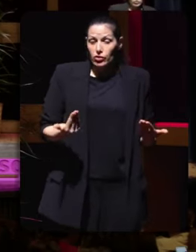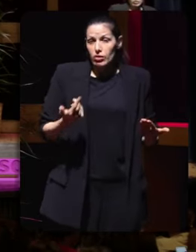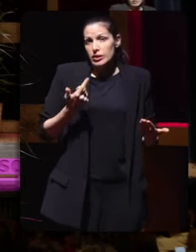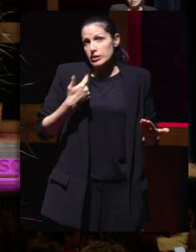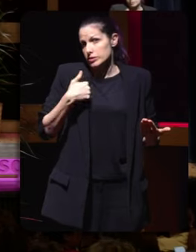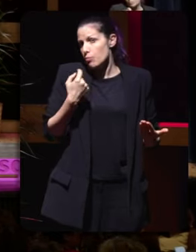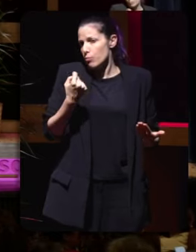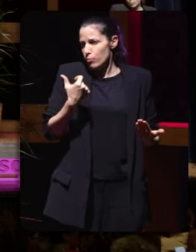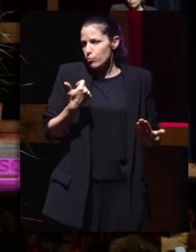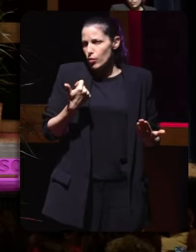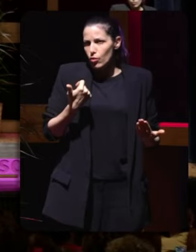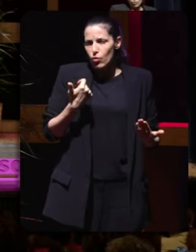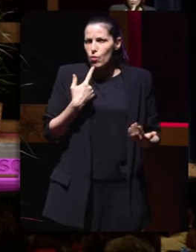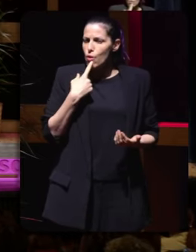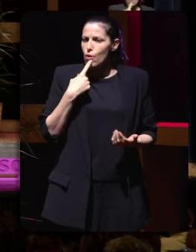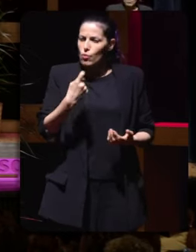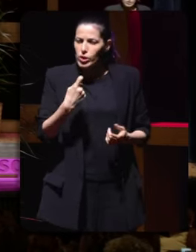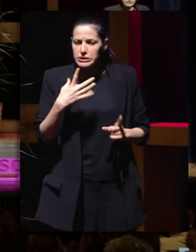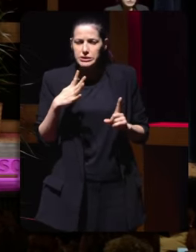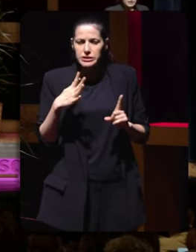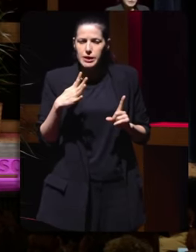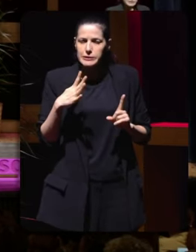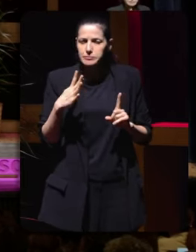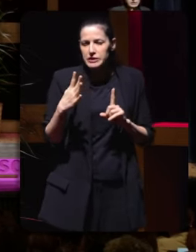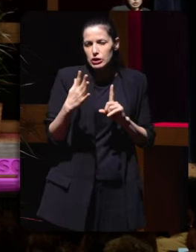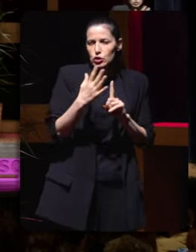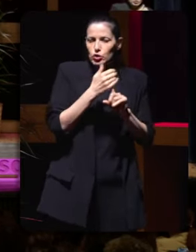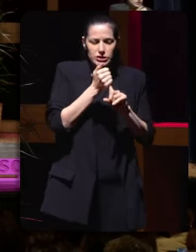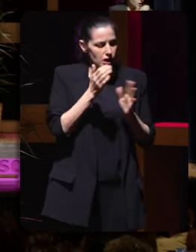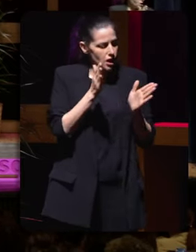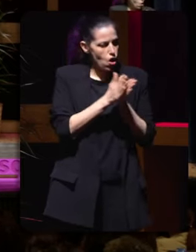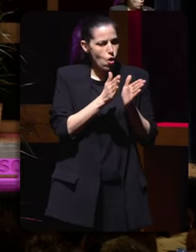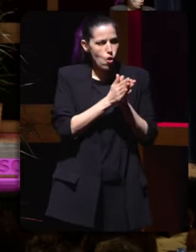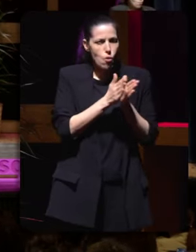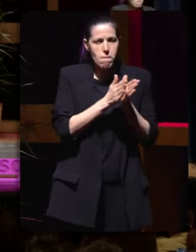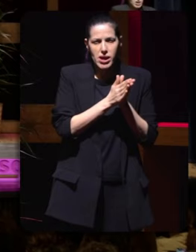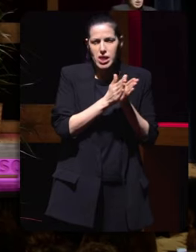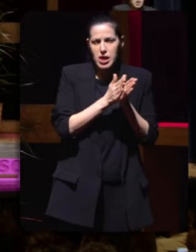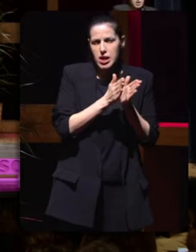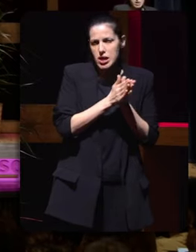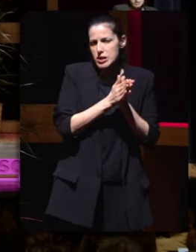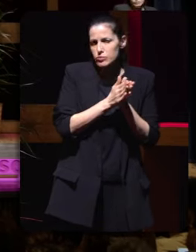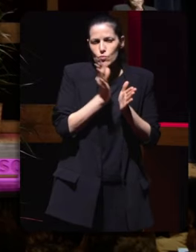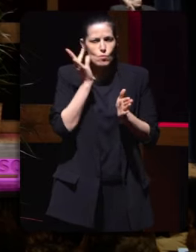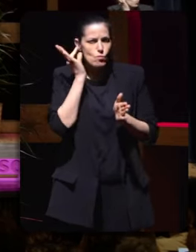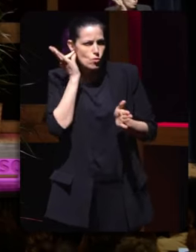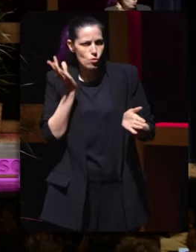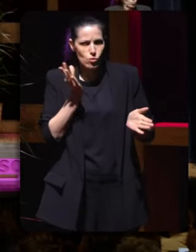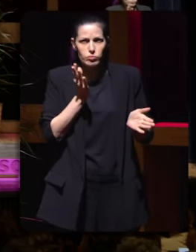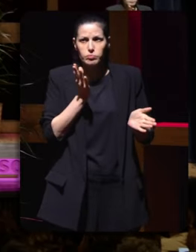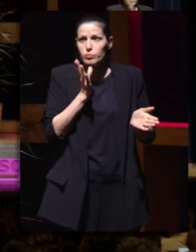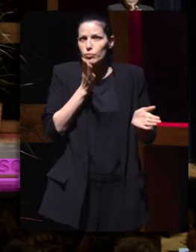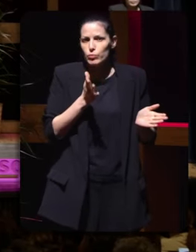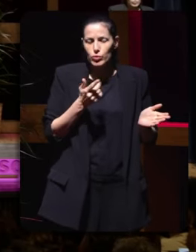casi imposible topar un pouco esa ese compañerismo de mulleres que a veces que cada cando máis maior vou